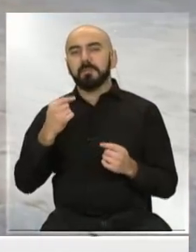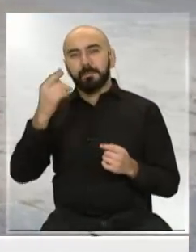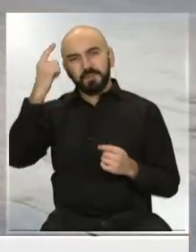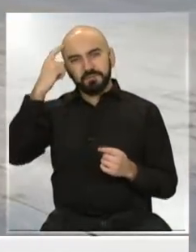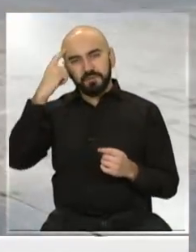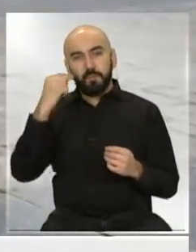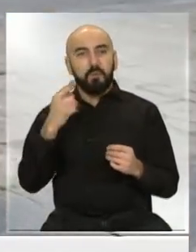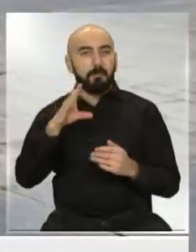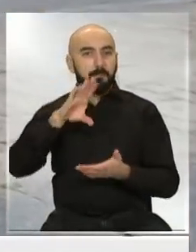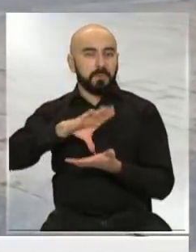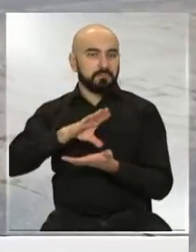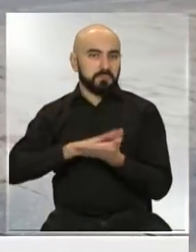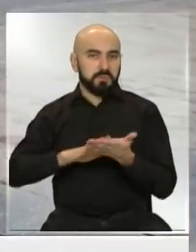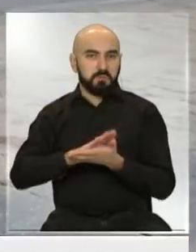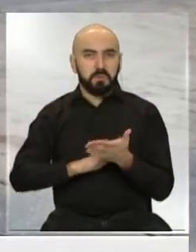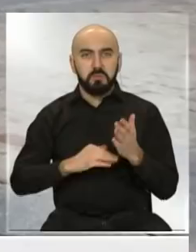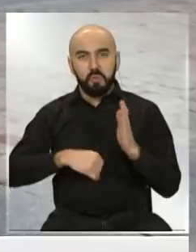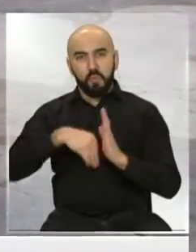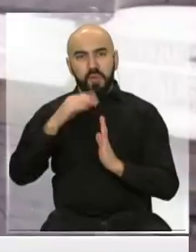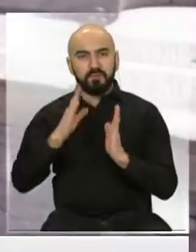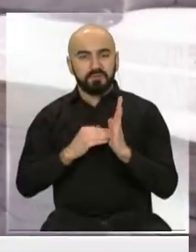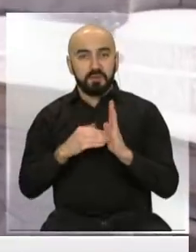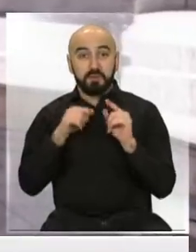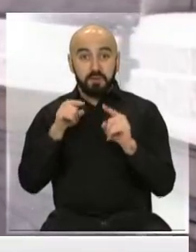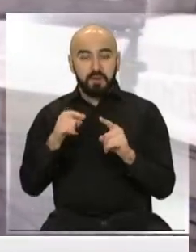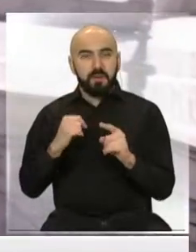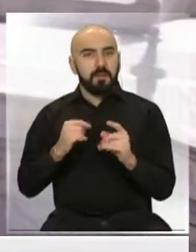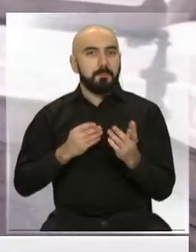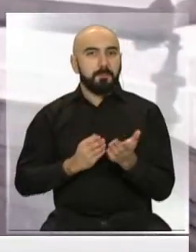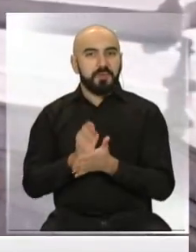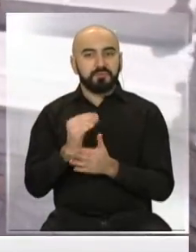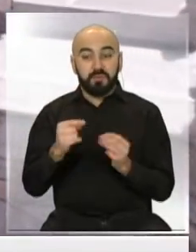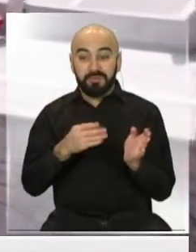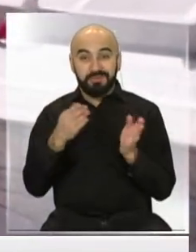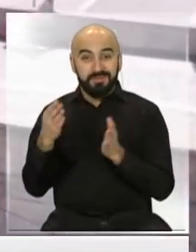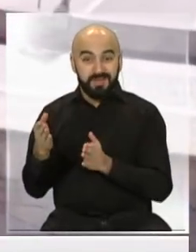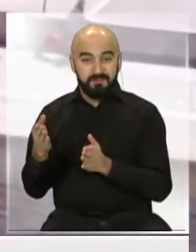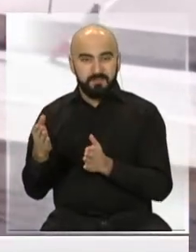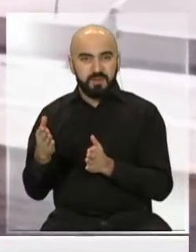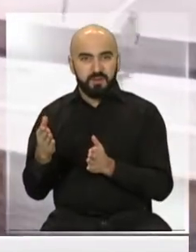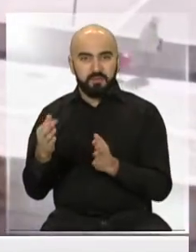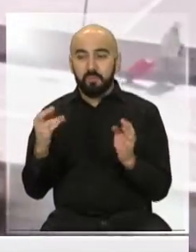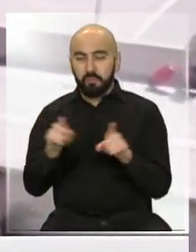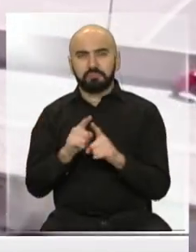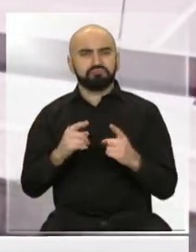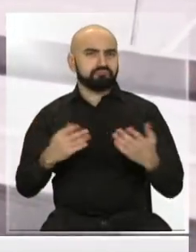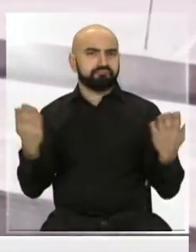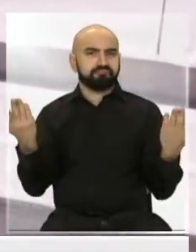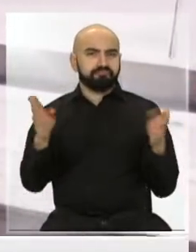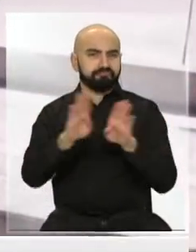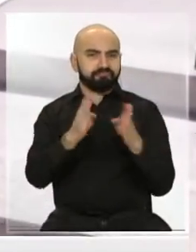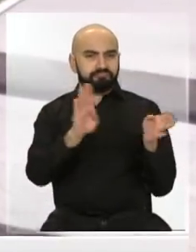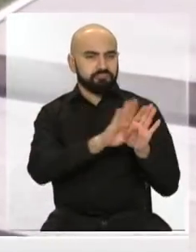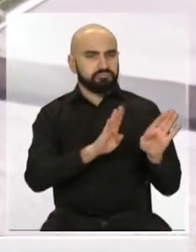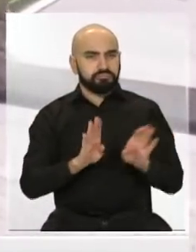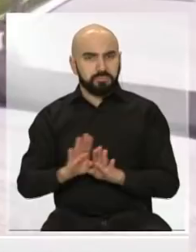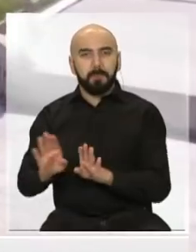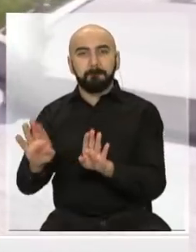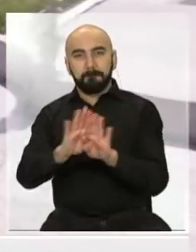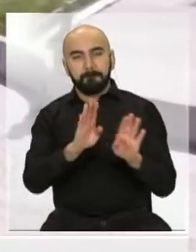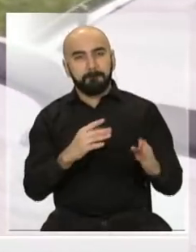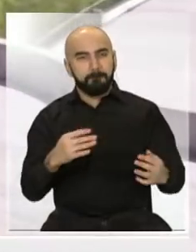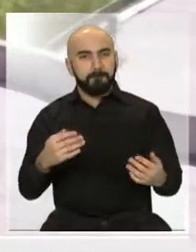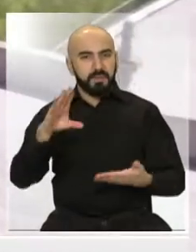a países como Nueva Zelanda, que han ya entrado en una fase, si bien cerrando frontera, ya de comenzar con una